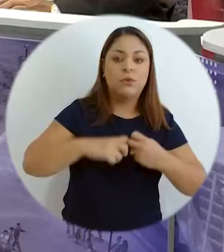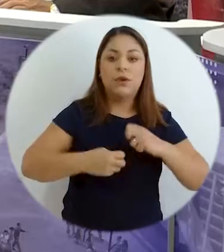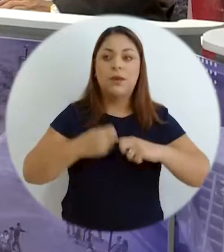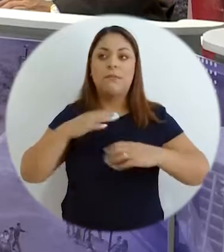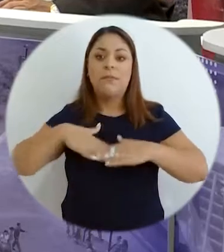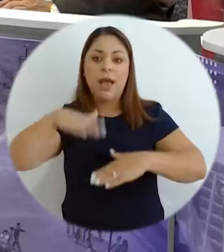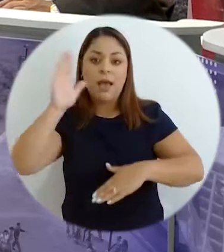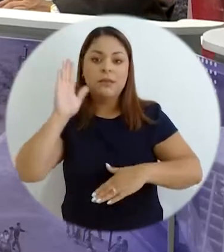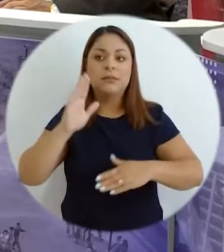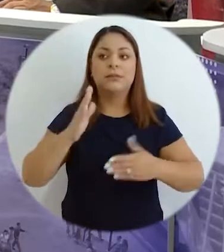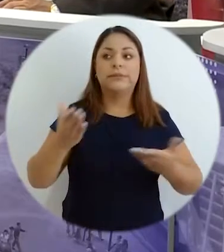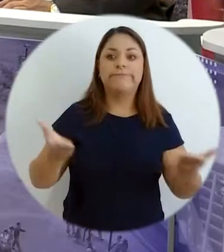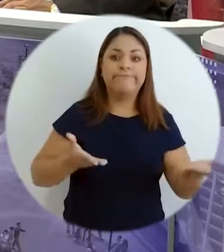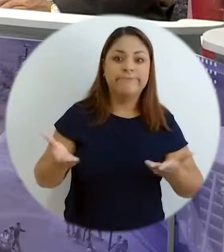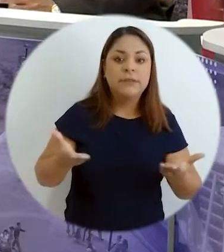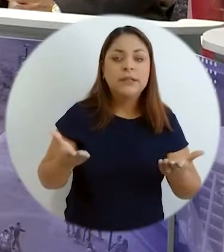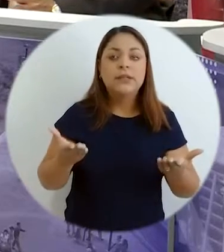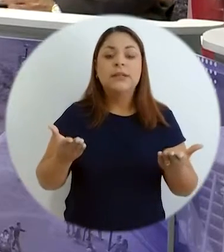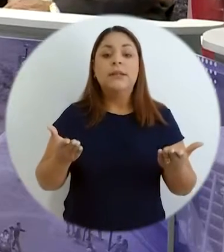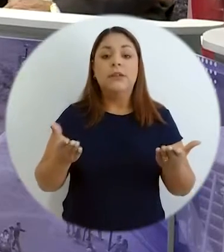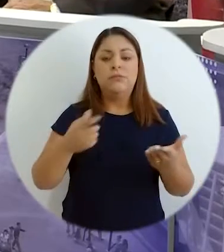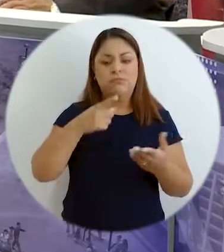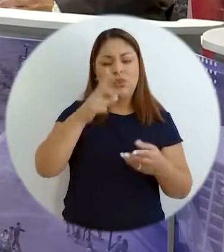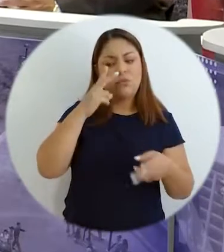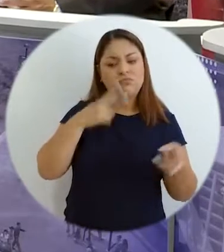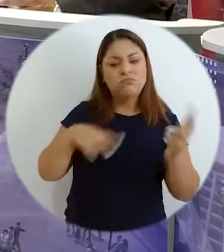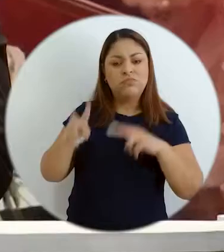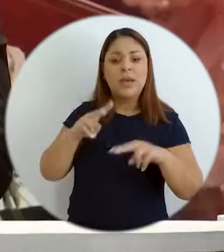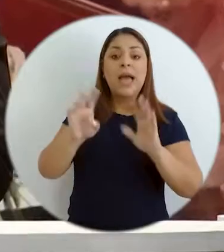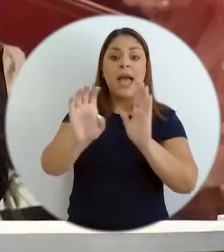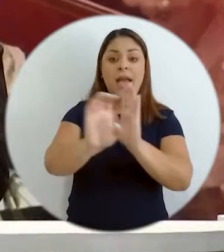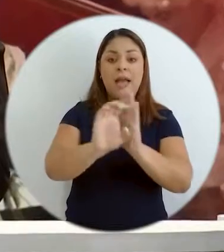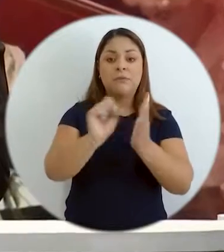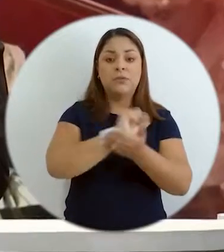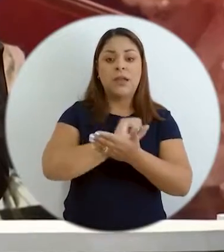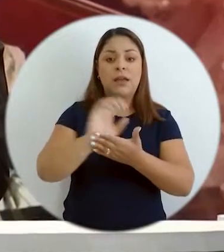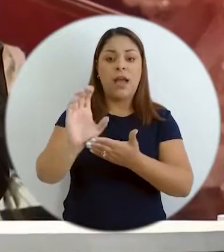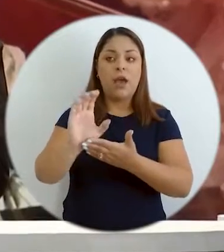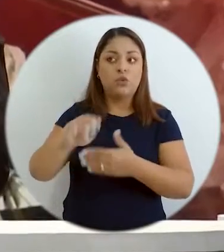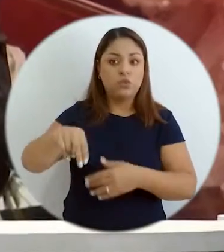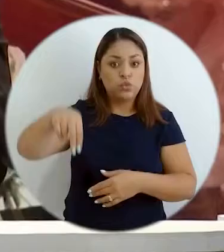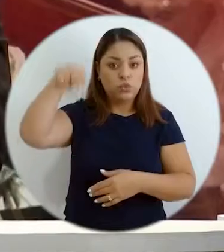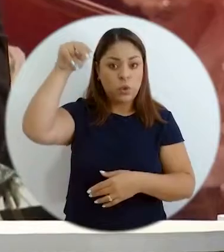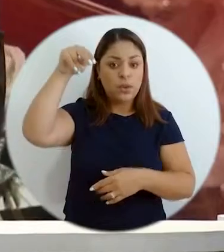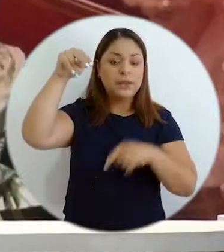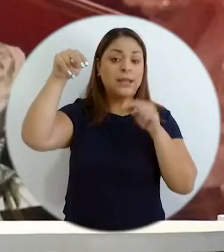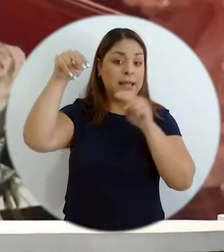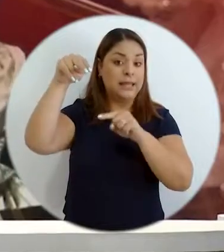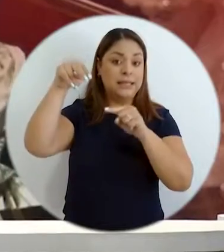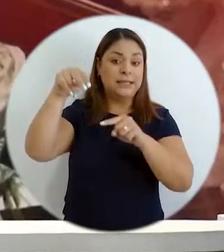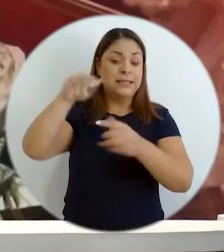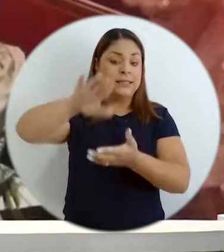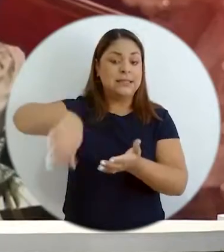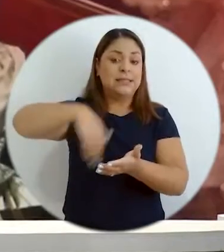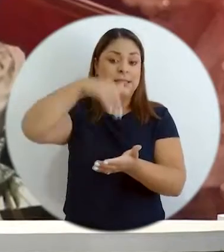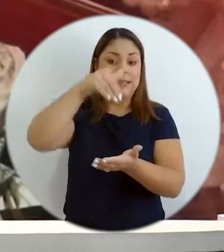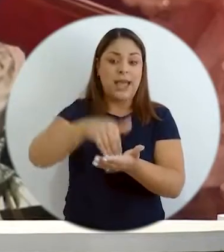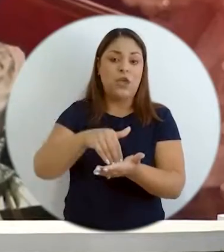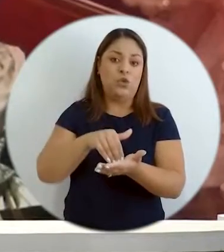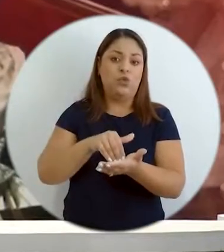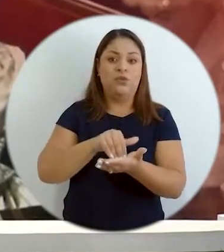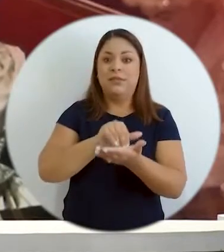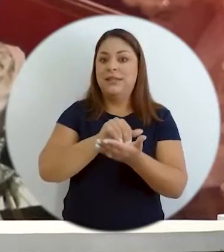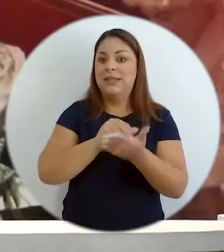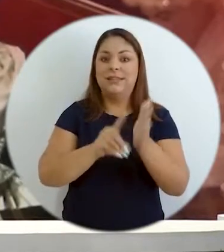términos sociales y uno lo puede observar. Bueno, San Carlos en la zona norte es el centro de desarrollo,